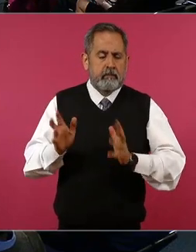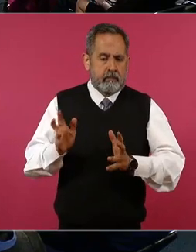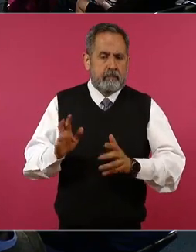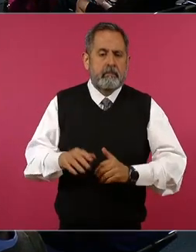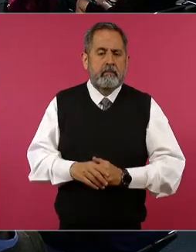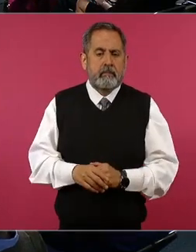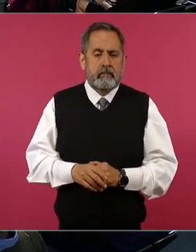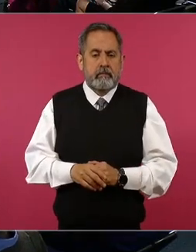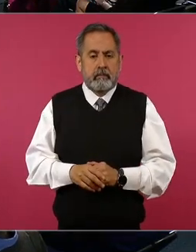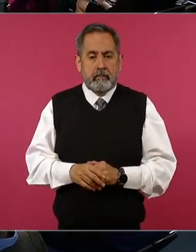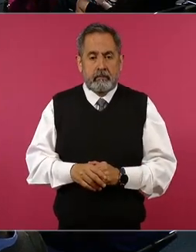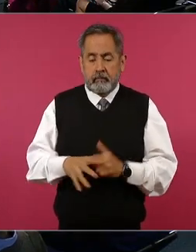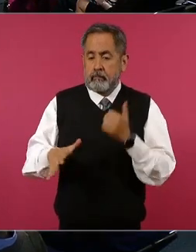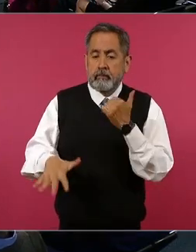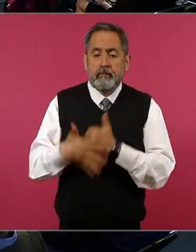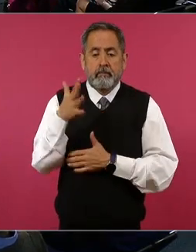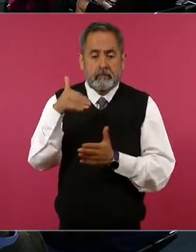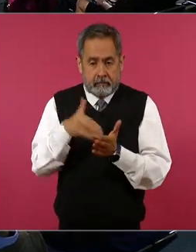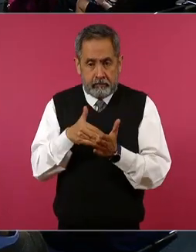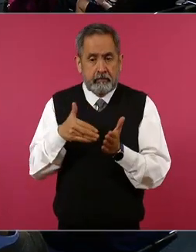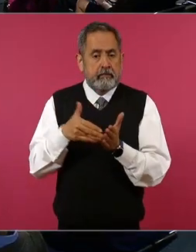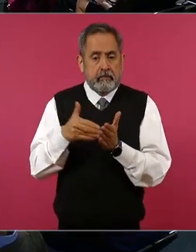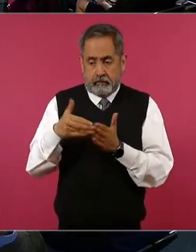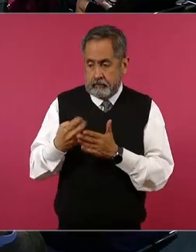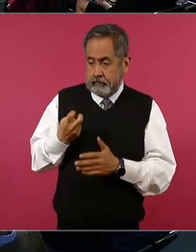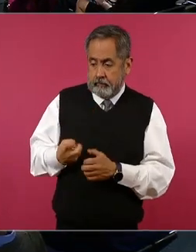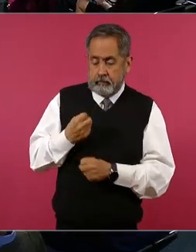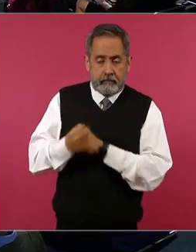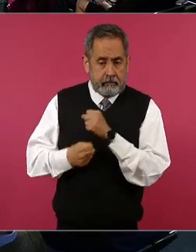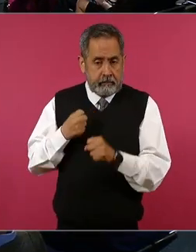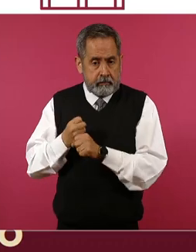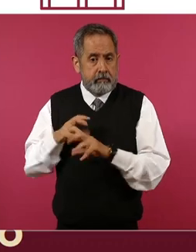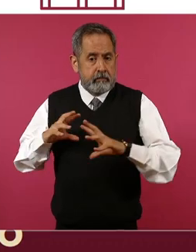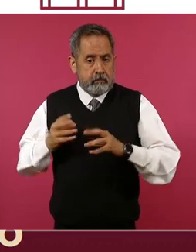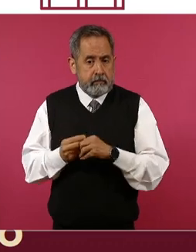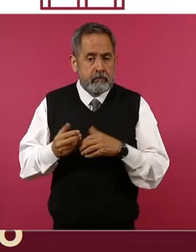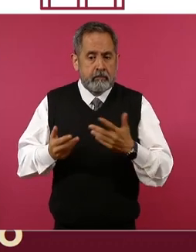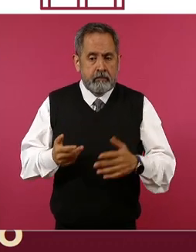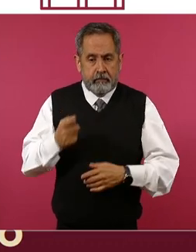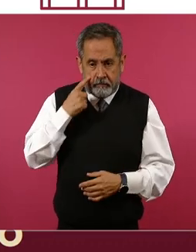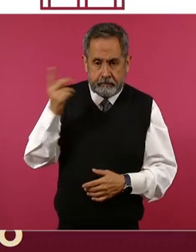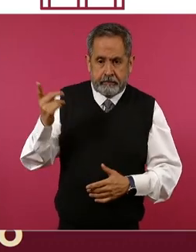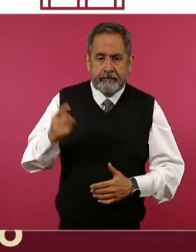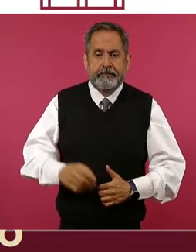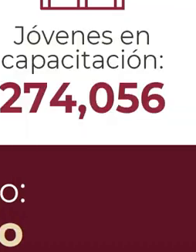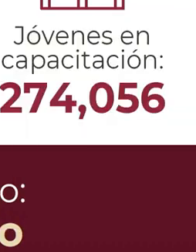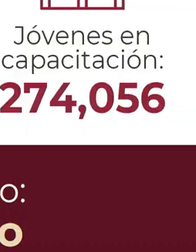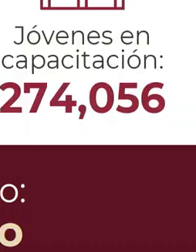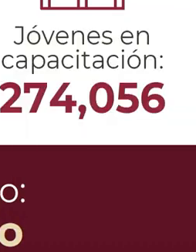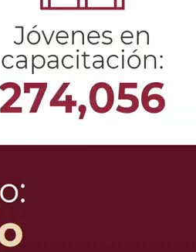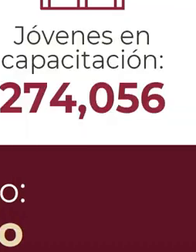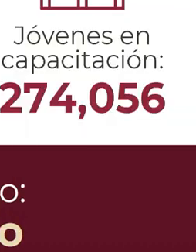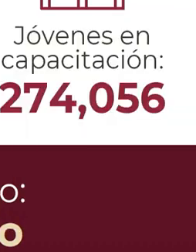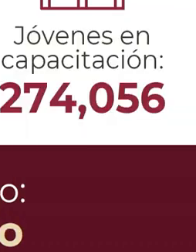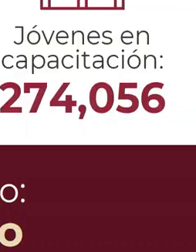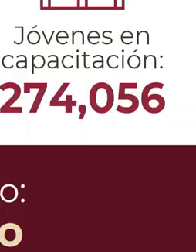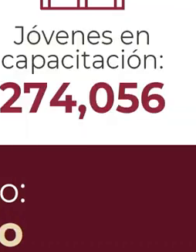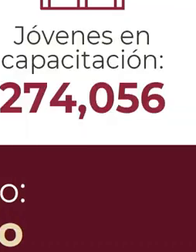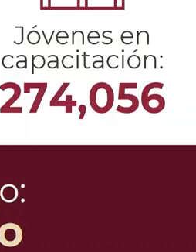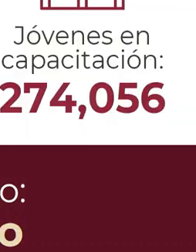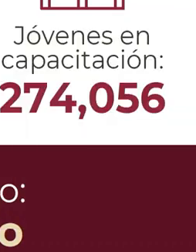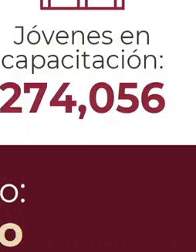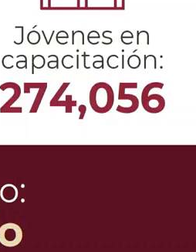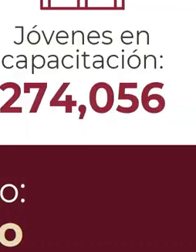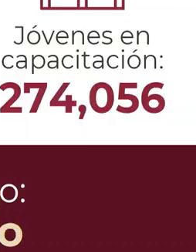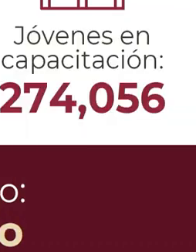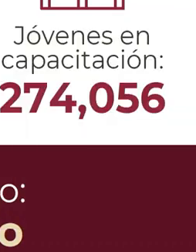y son 15 mil millones de este año y se pagó el 28 de junio es